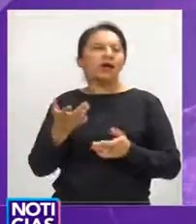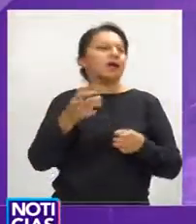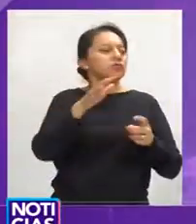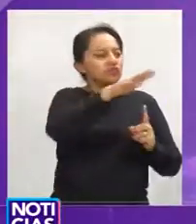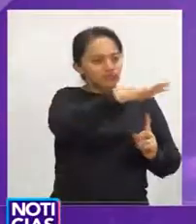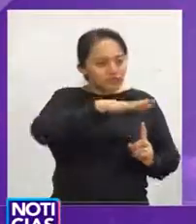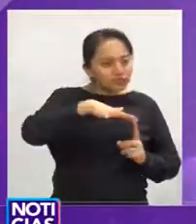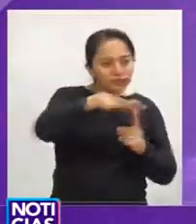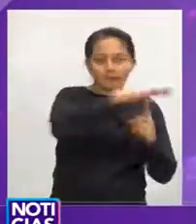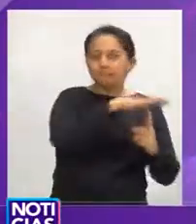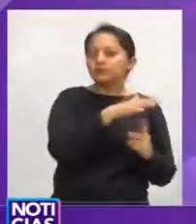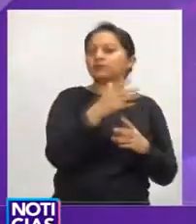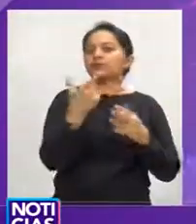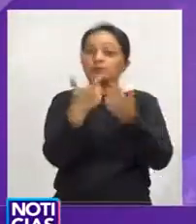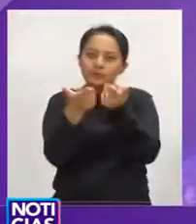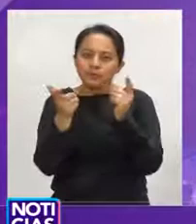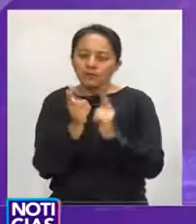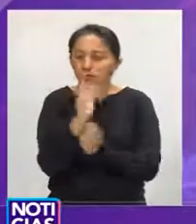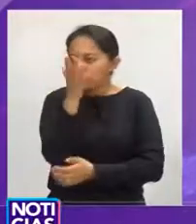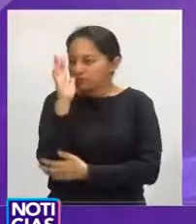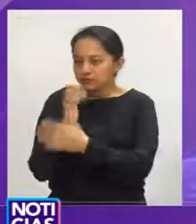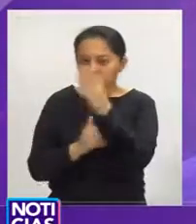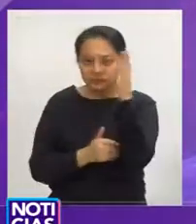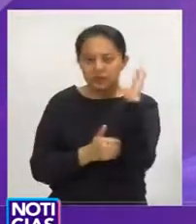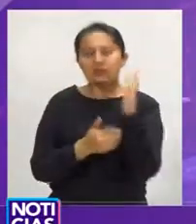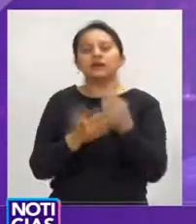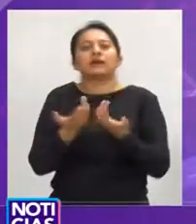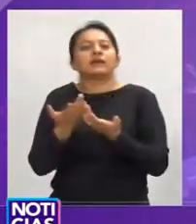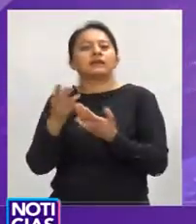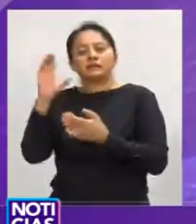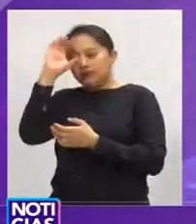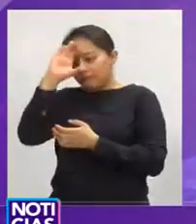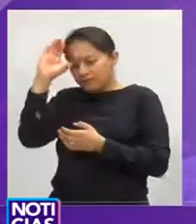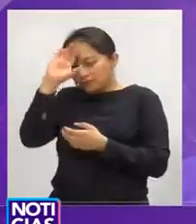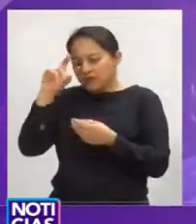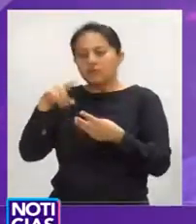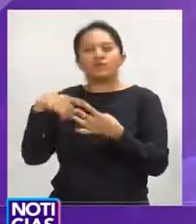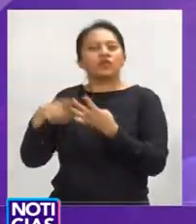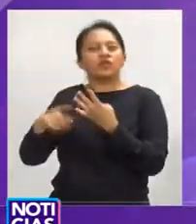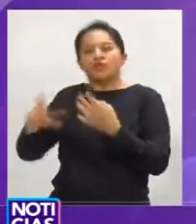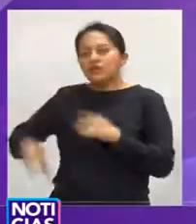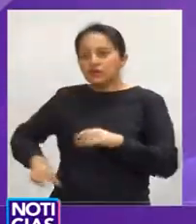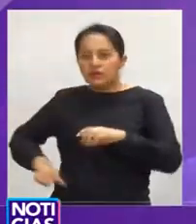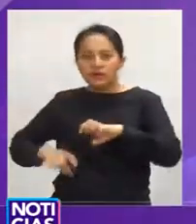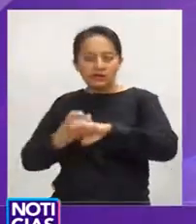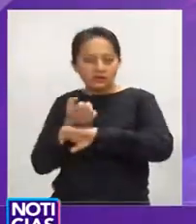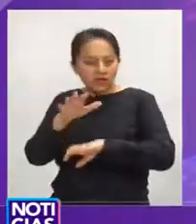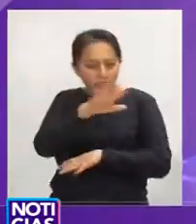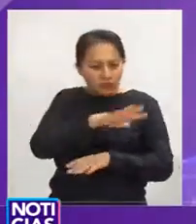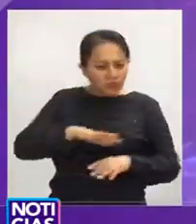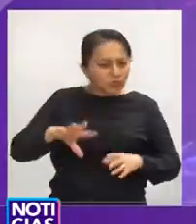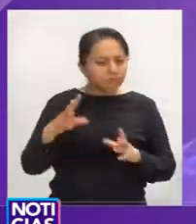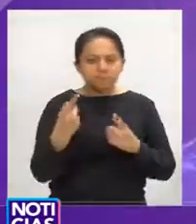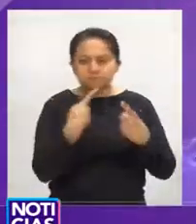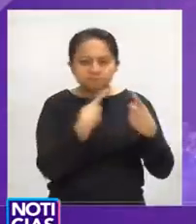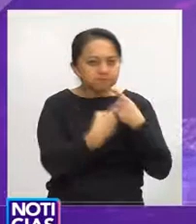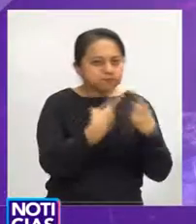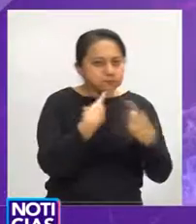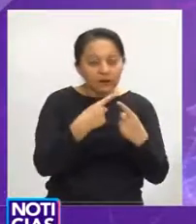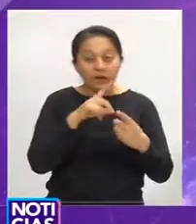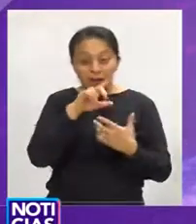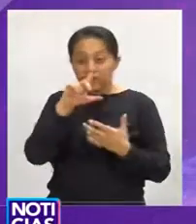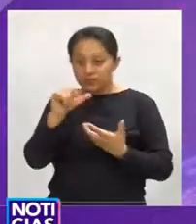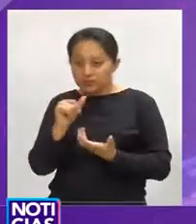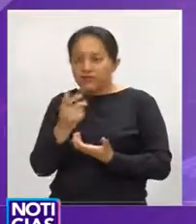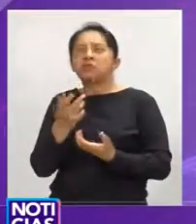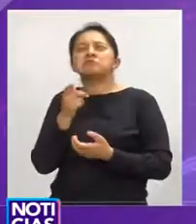sociedad organizada, grupos de ambientalistas, científicos y al gobierno estatal, con el fin de responder a una agenda mundial sobre el cambio